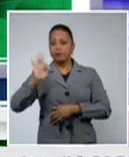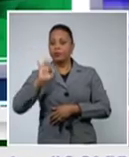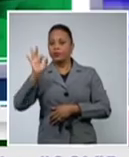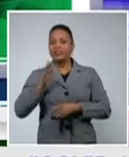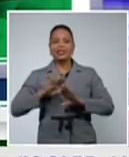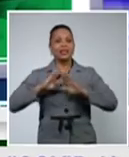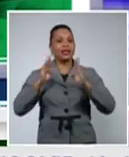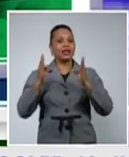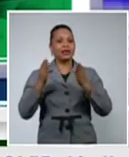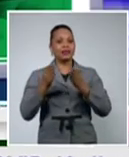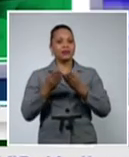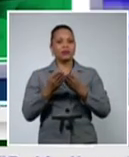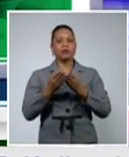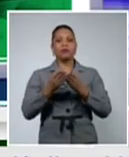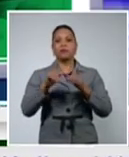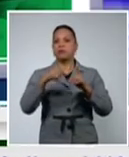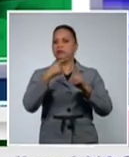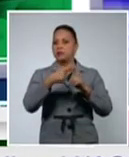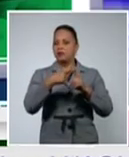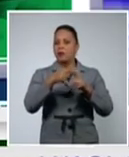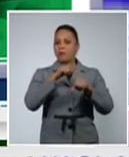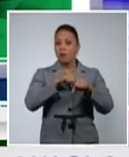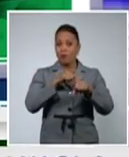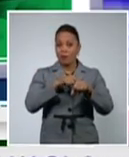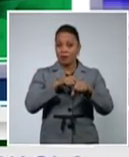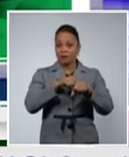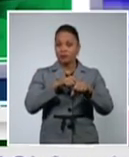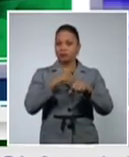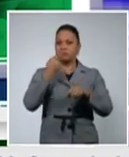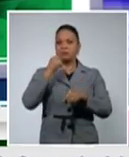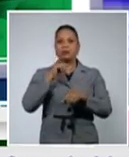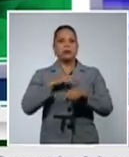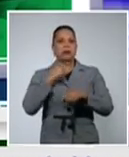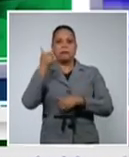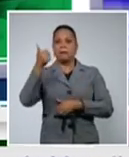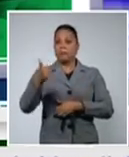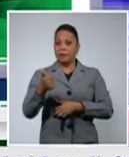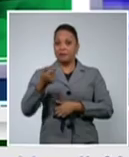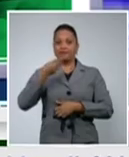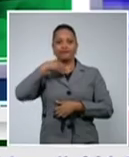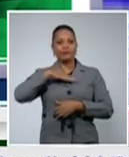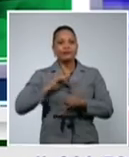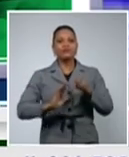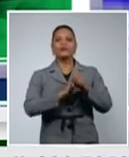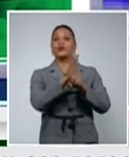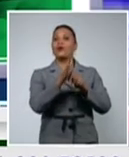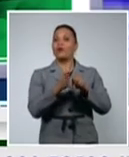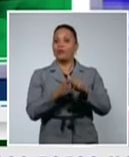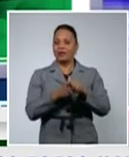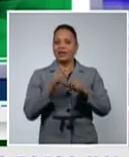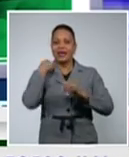totalmente asintomáticos complejidad característica de esta enfermedad.